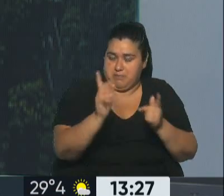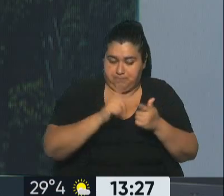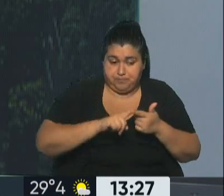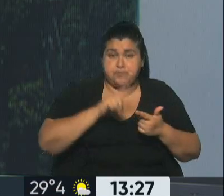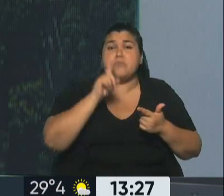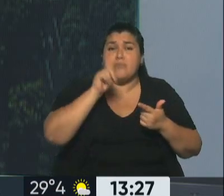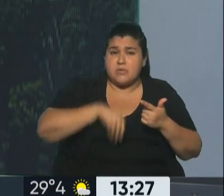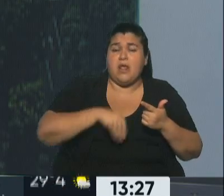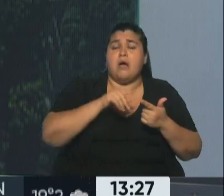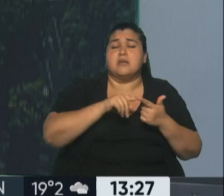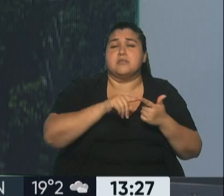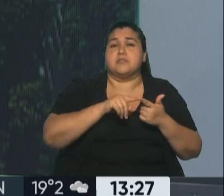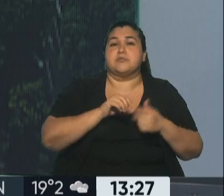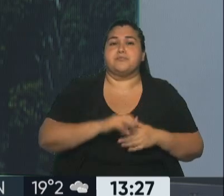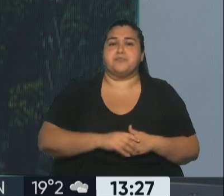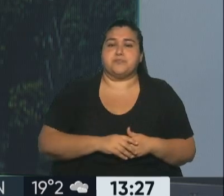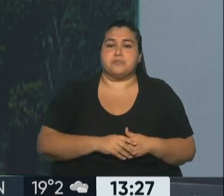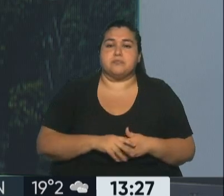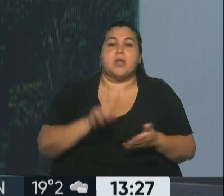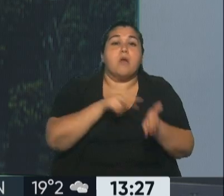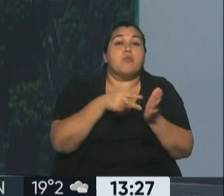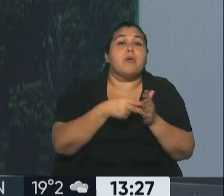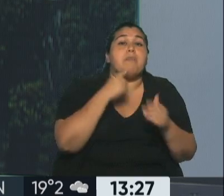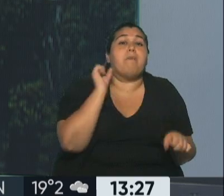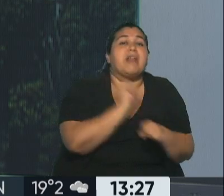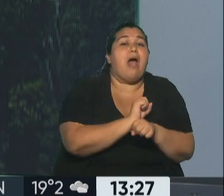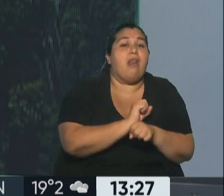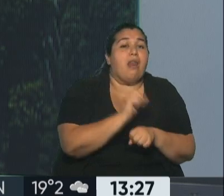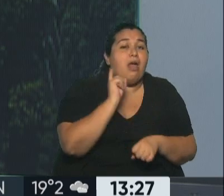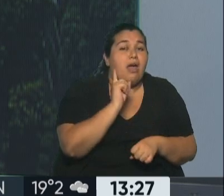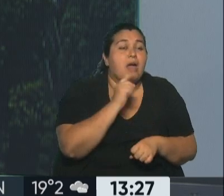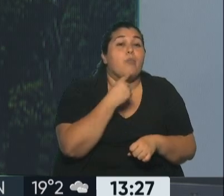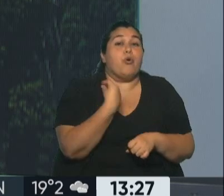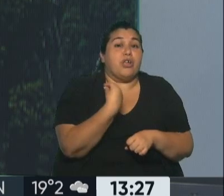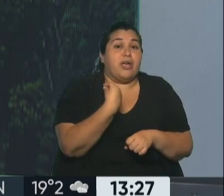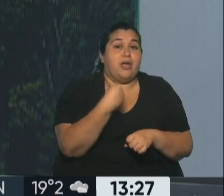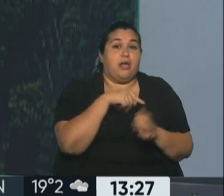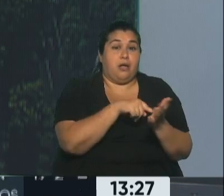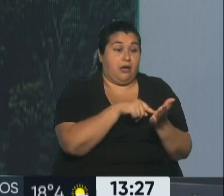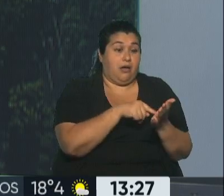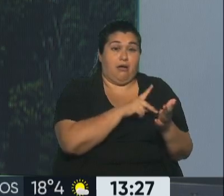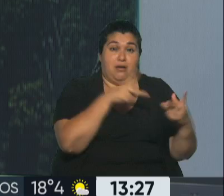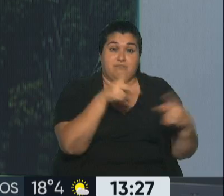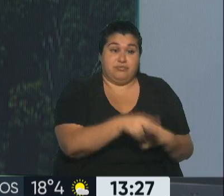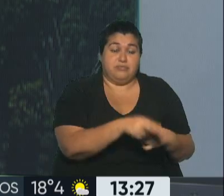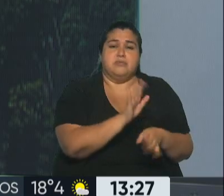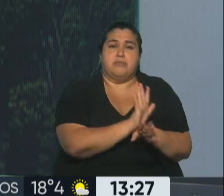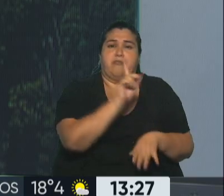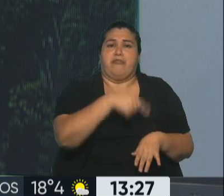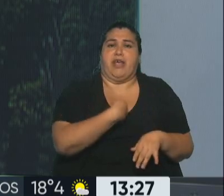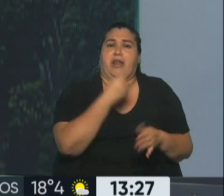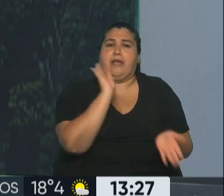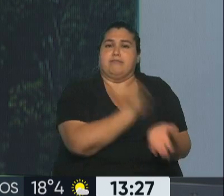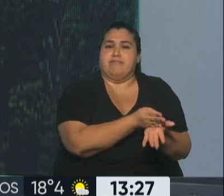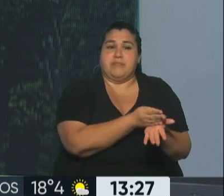Y además tendría un problema hasta penal, porque hay un delito tipificado en el Código Penal que prevé